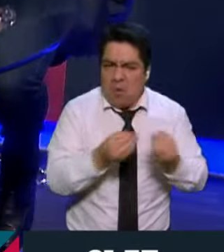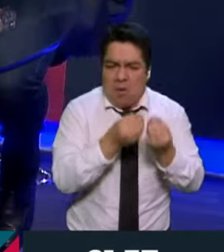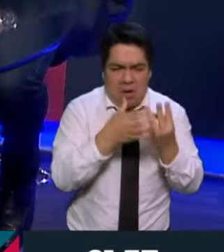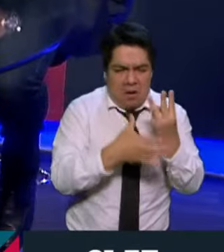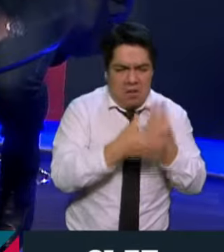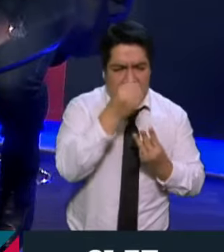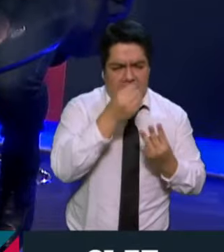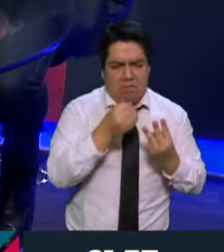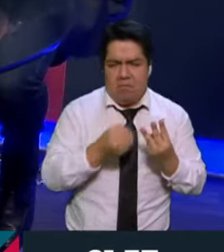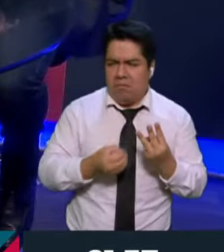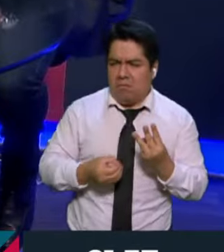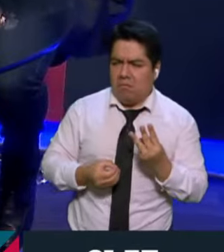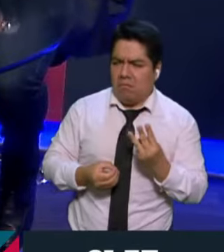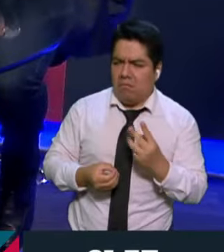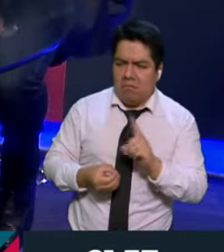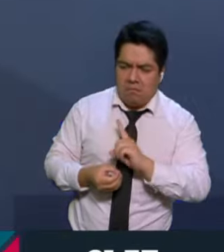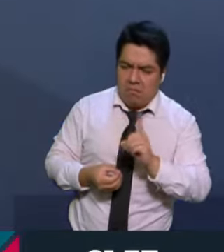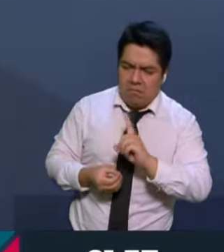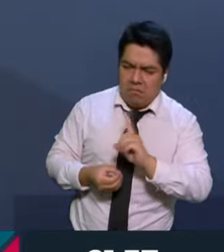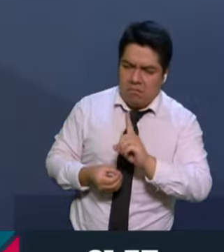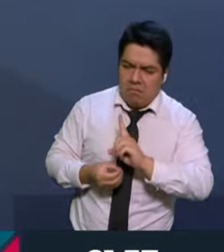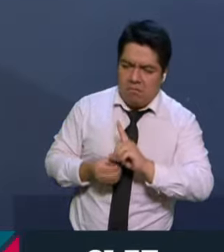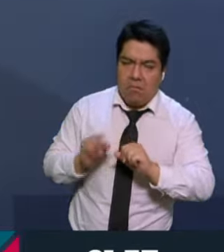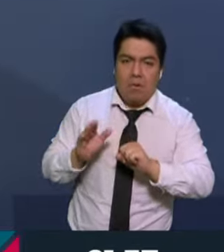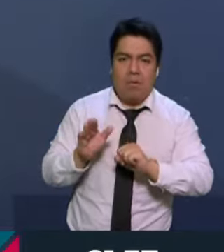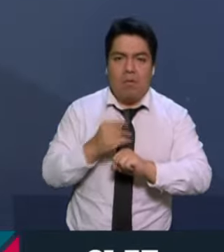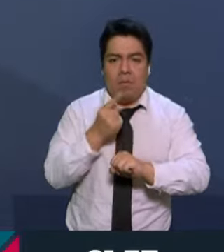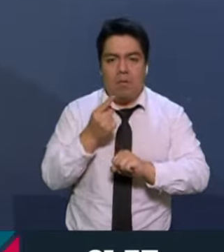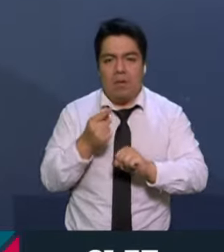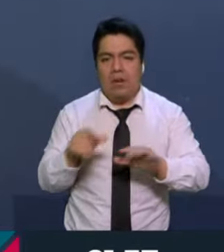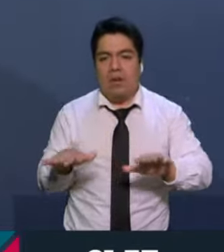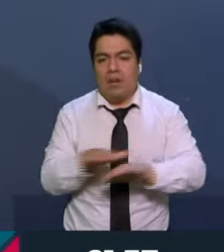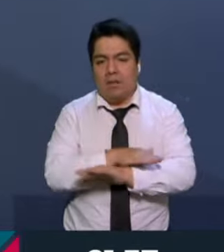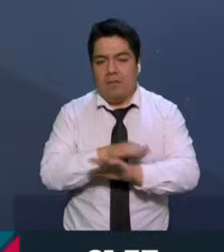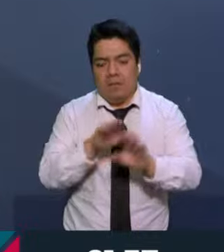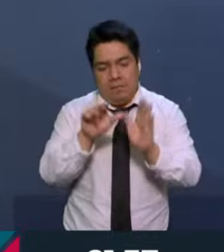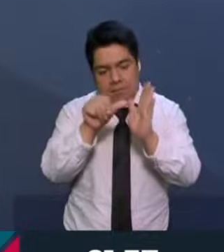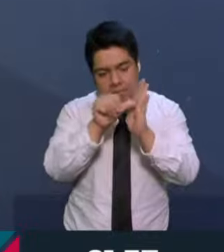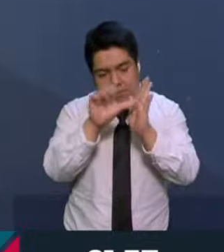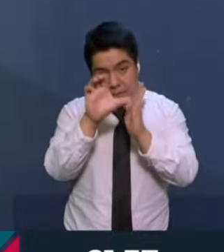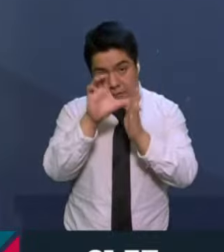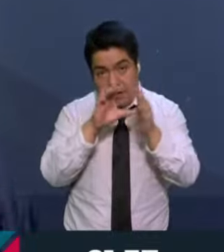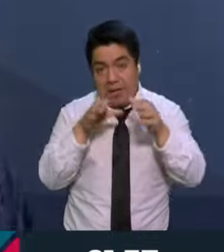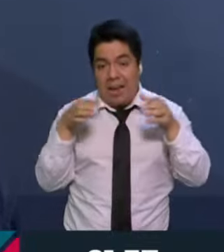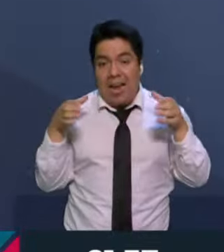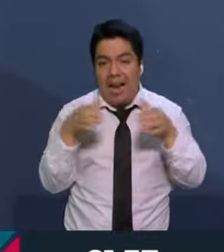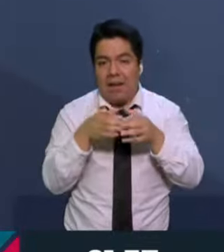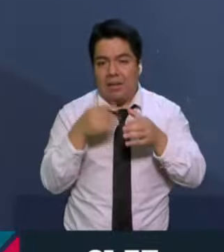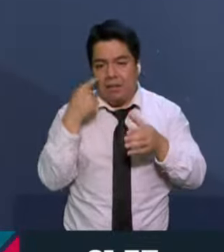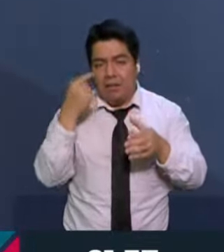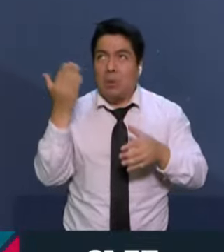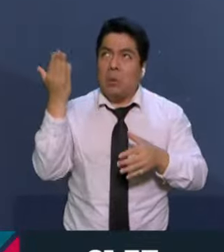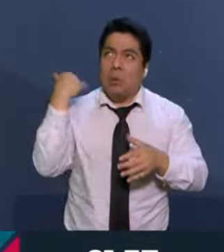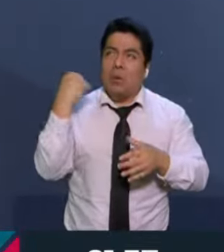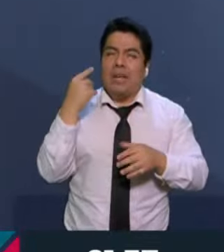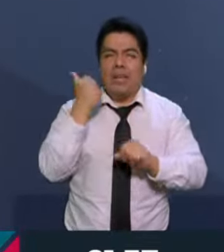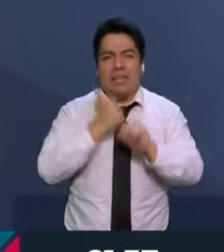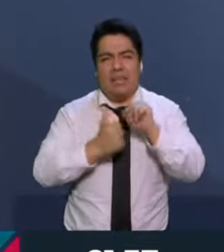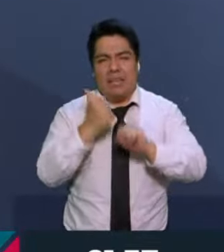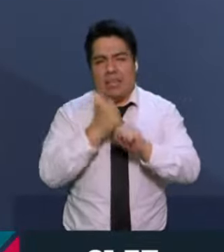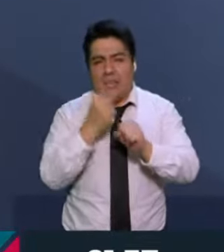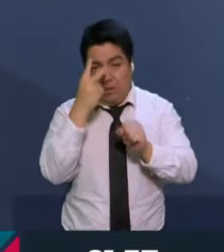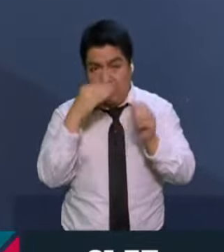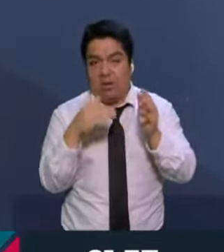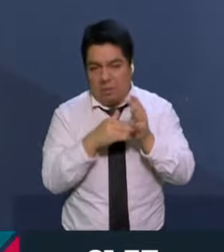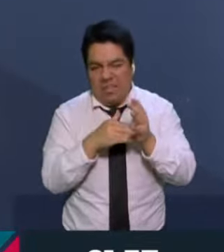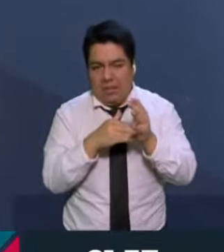coincidimos con eso porque hemos tenido una variación en la conformación del Congreso. Mira, esta fue la boleta del año 2000